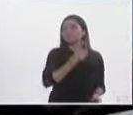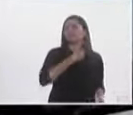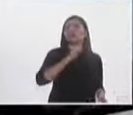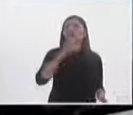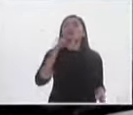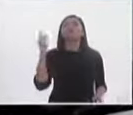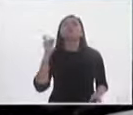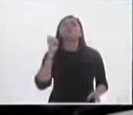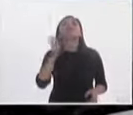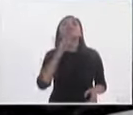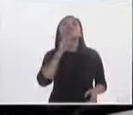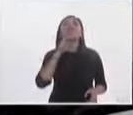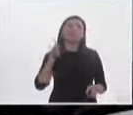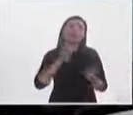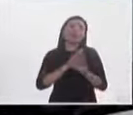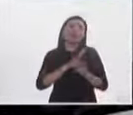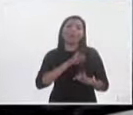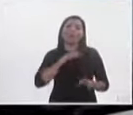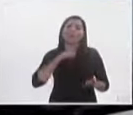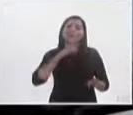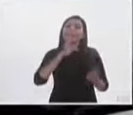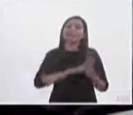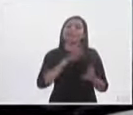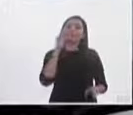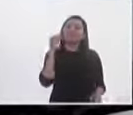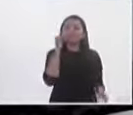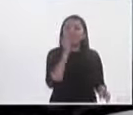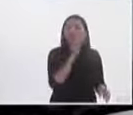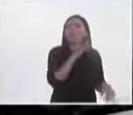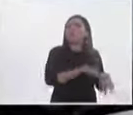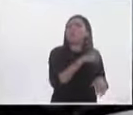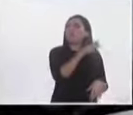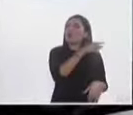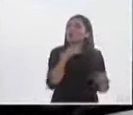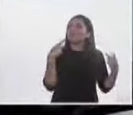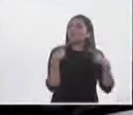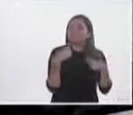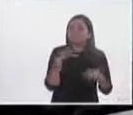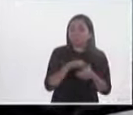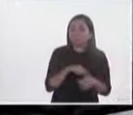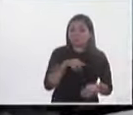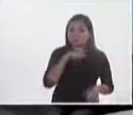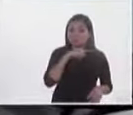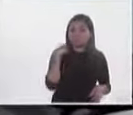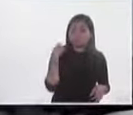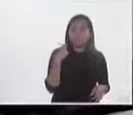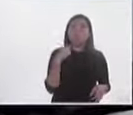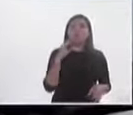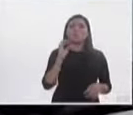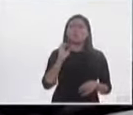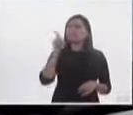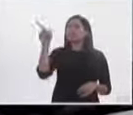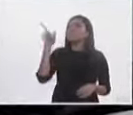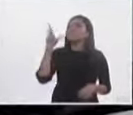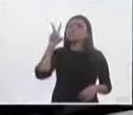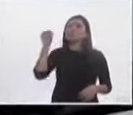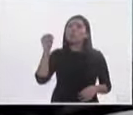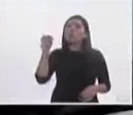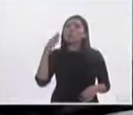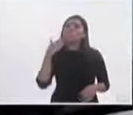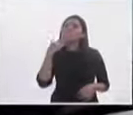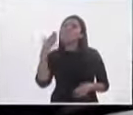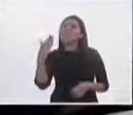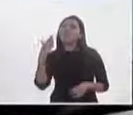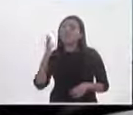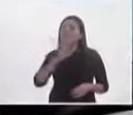es las que me parece hay que fijar atención para entender si los que pierden es por voto de castigo o es